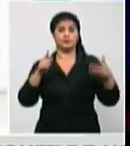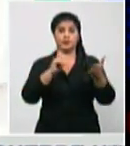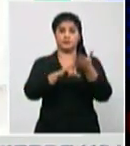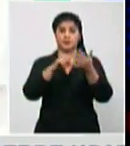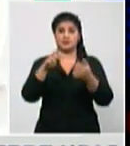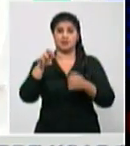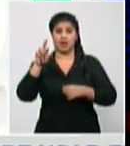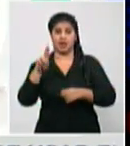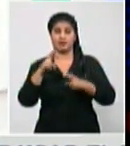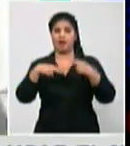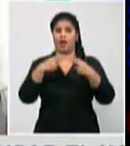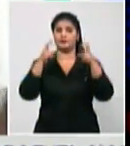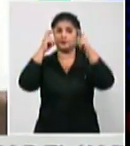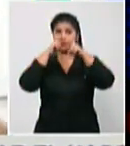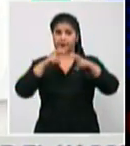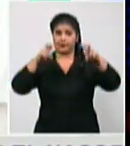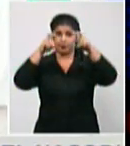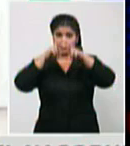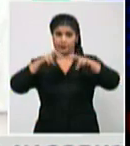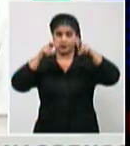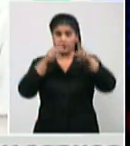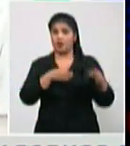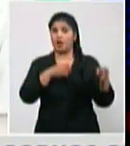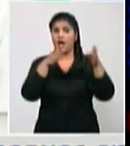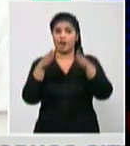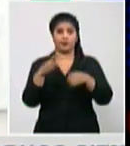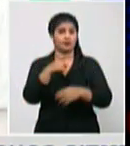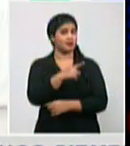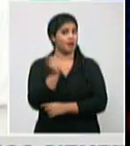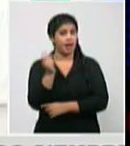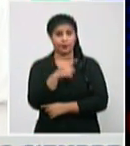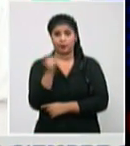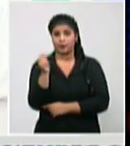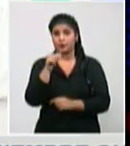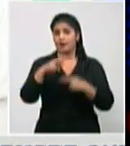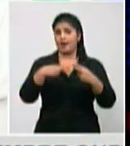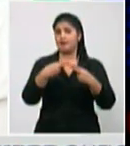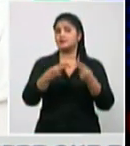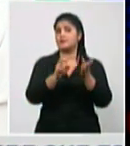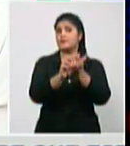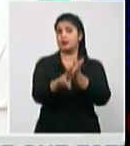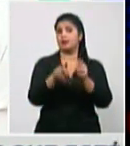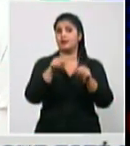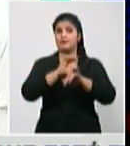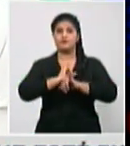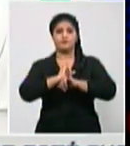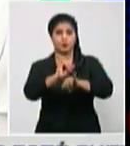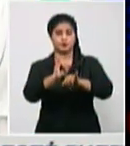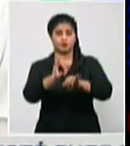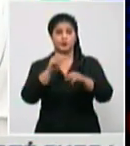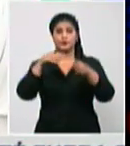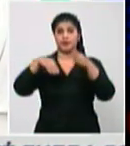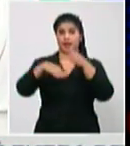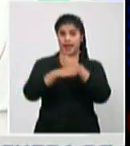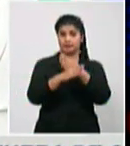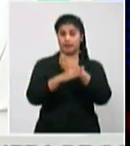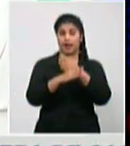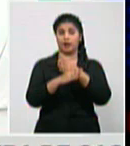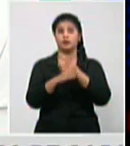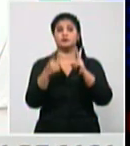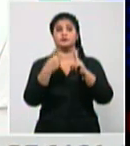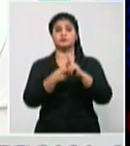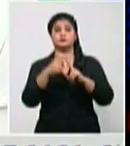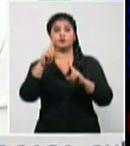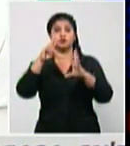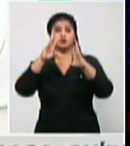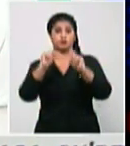se está enviando rápidamente lo más rápido posible la información de lo que entró y de los resultados de los laboratorios